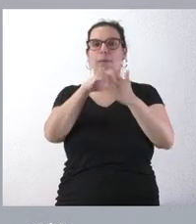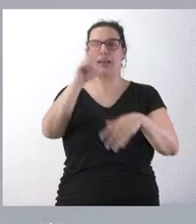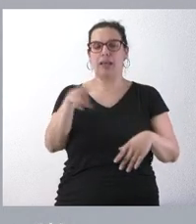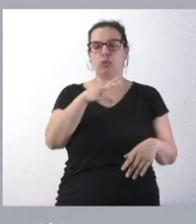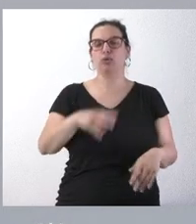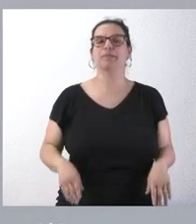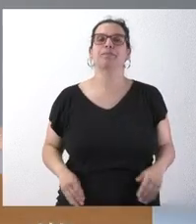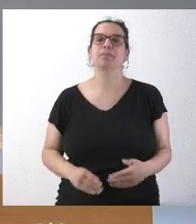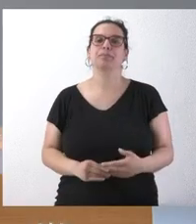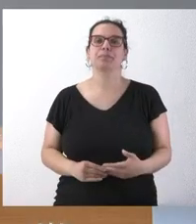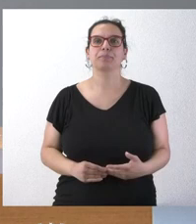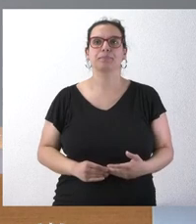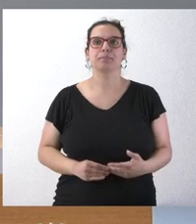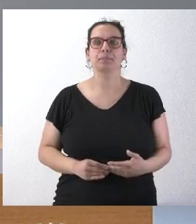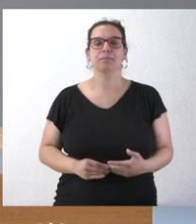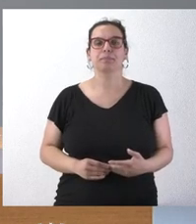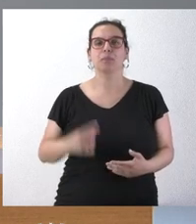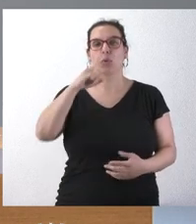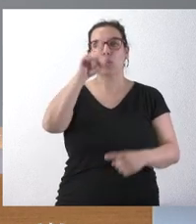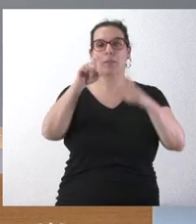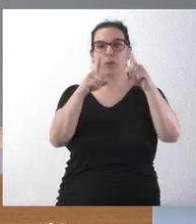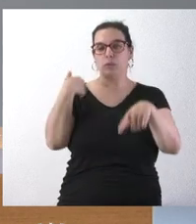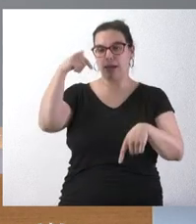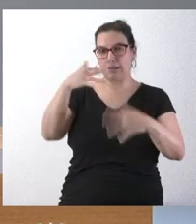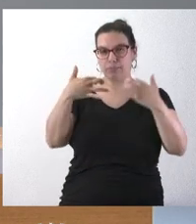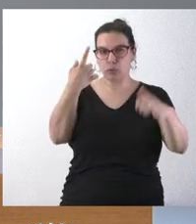anticipado. Recuperamos una pregunta en la sala.